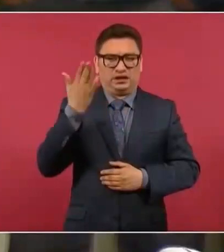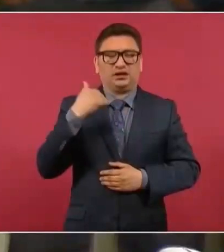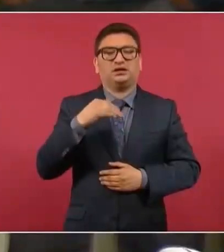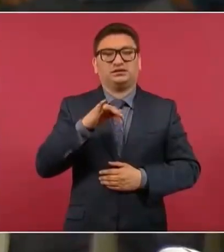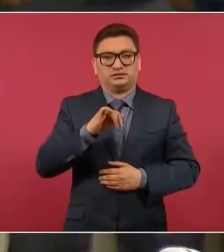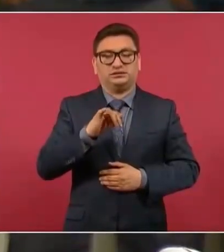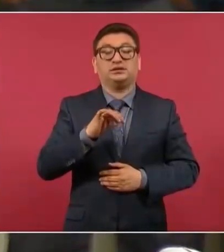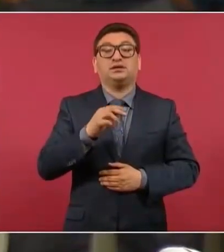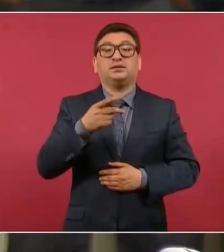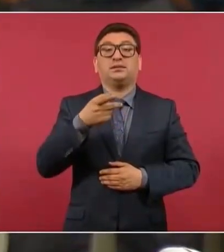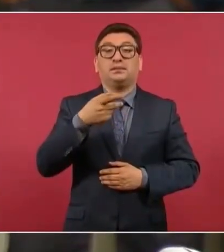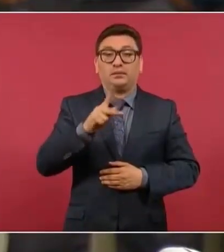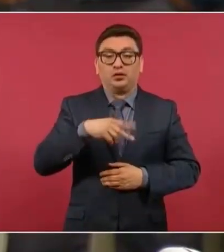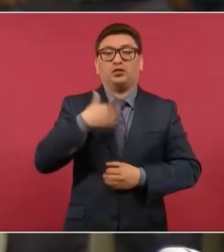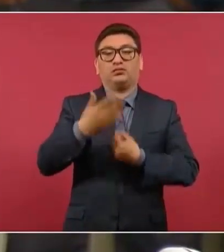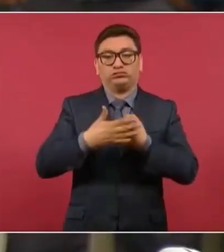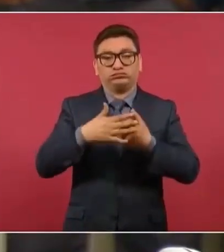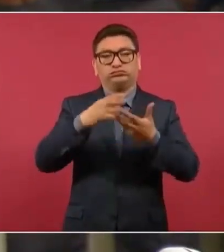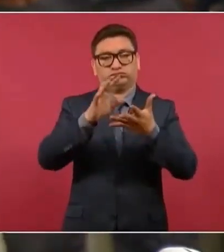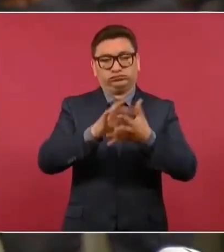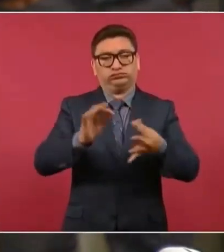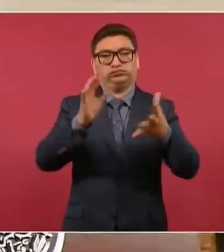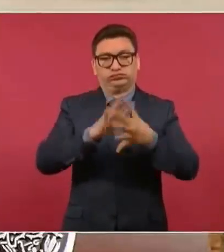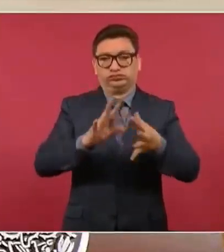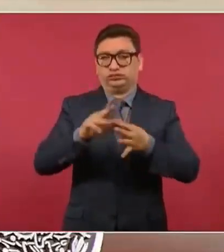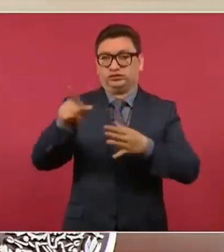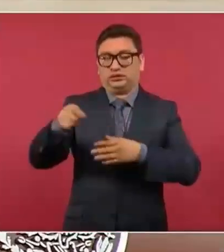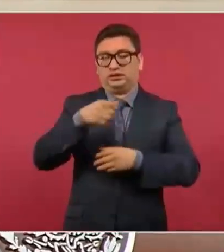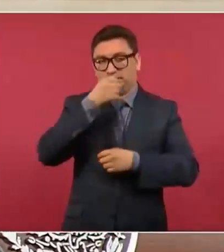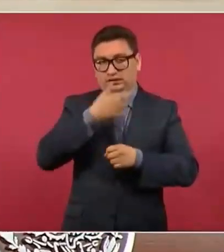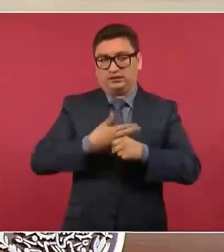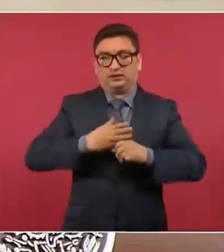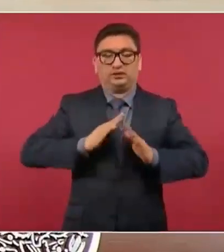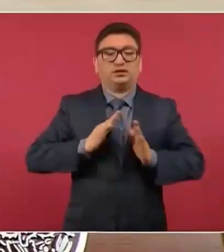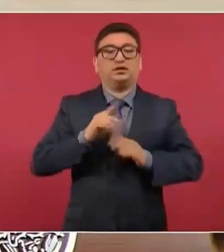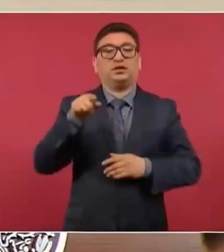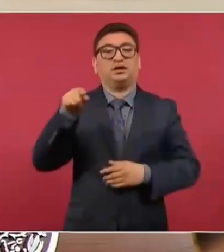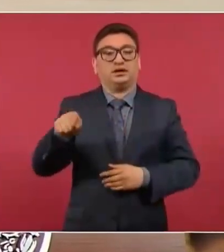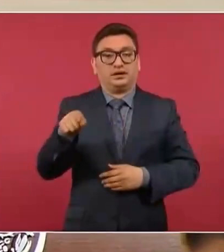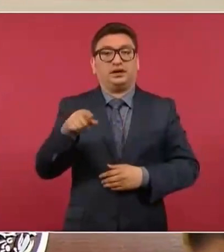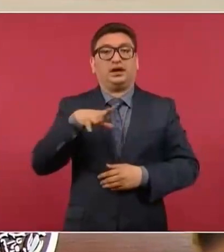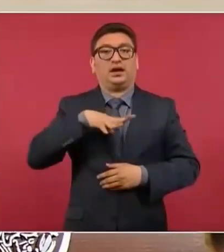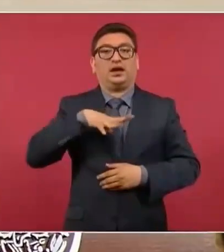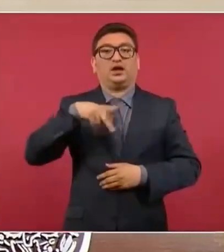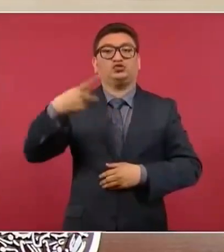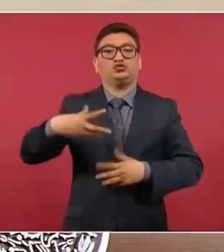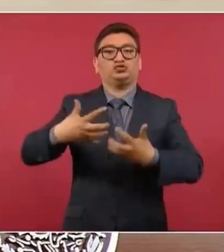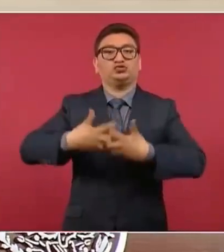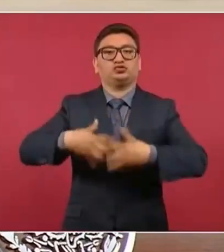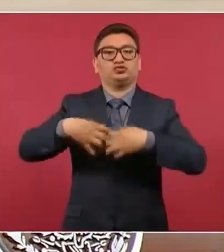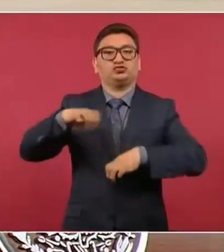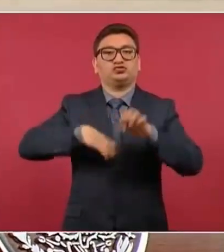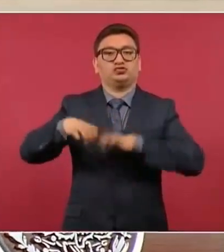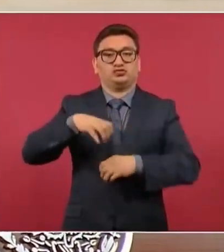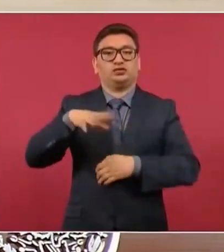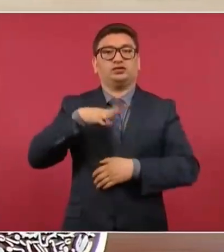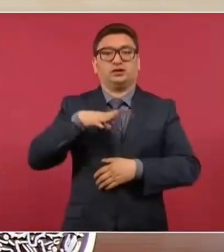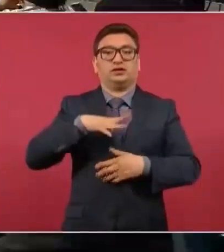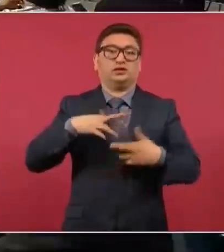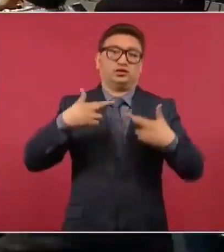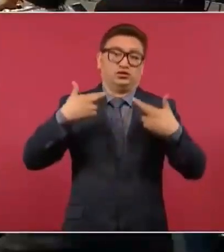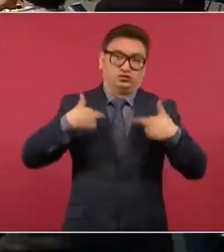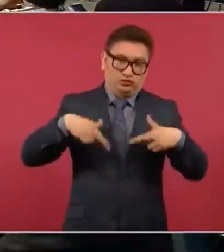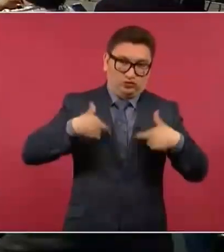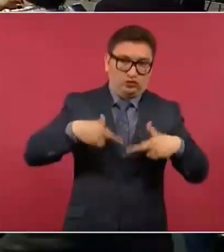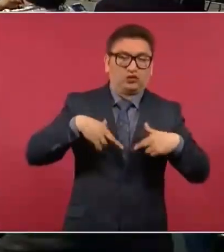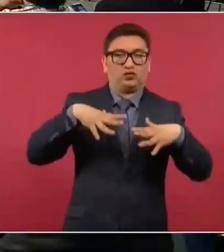va a explicar. Y la Sedena tiene sus fábricas de ropa,